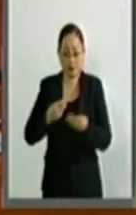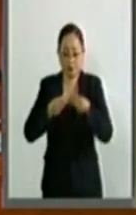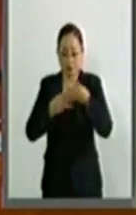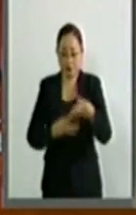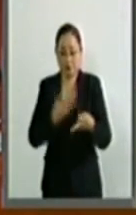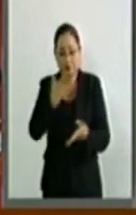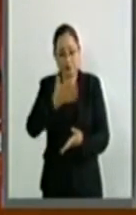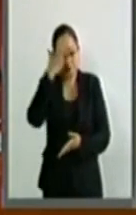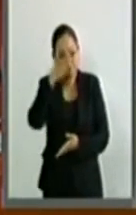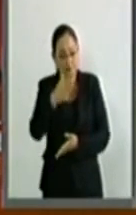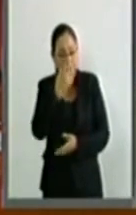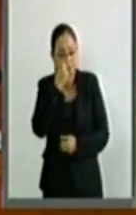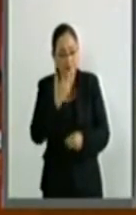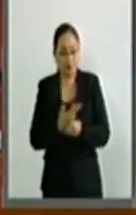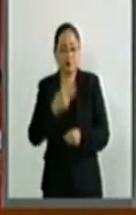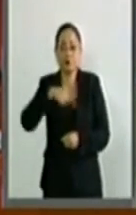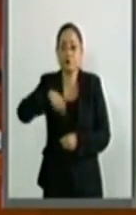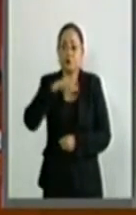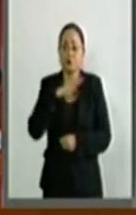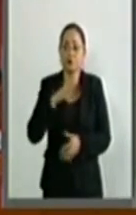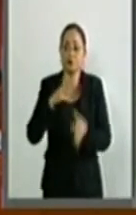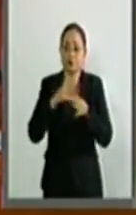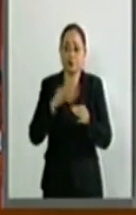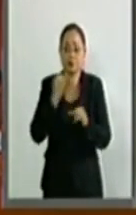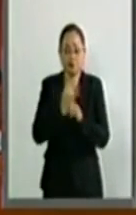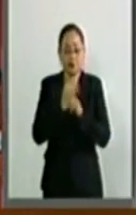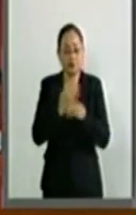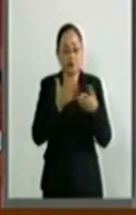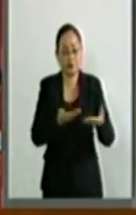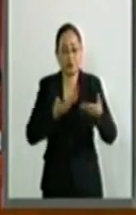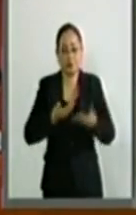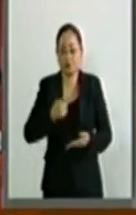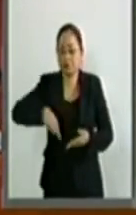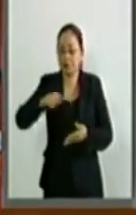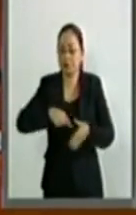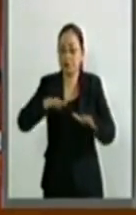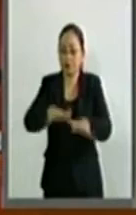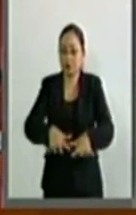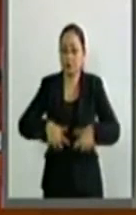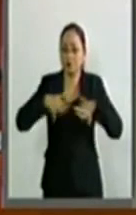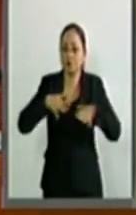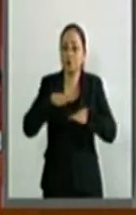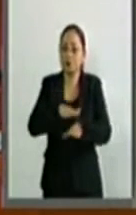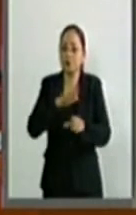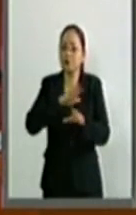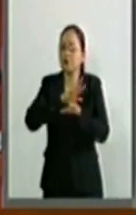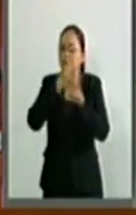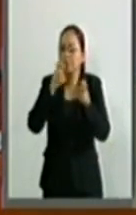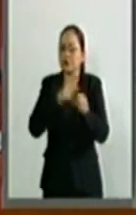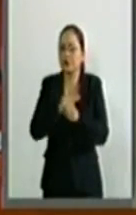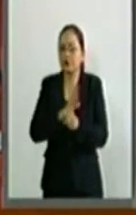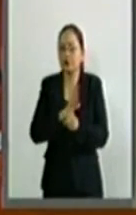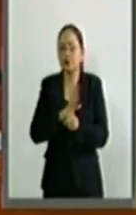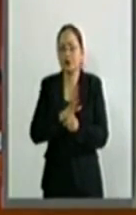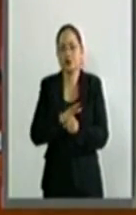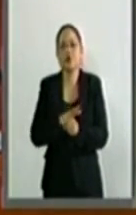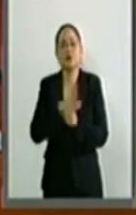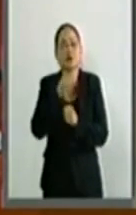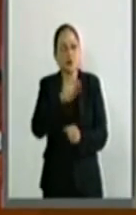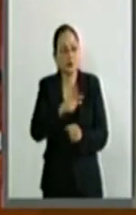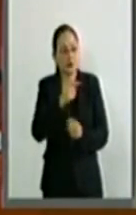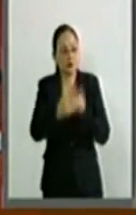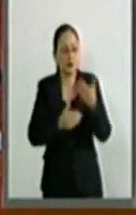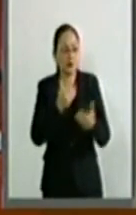señora Canciller, les pido informe a esta soberanía los resultados obtenidos